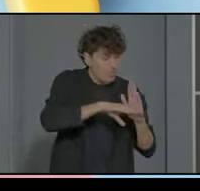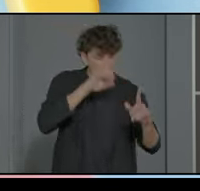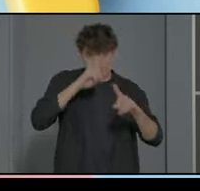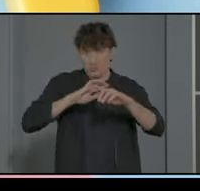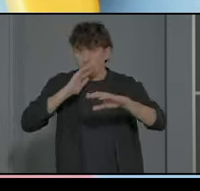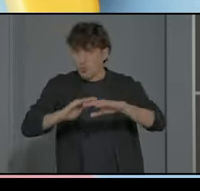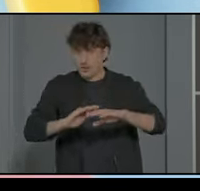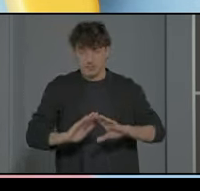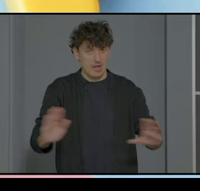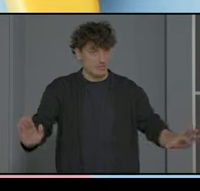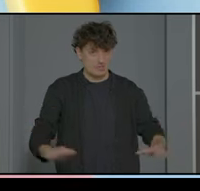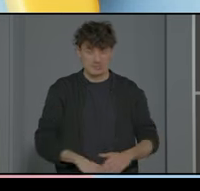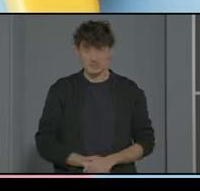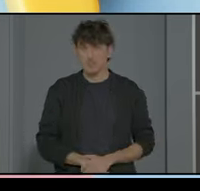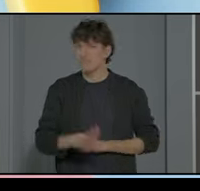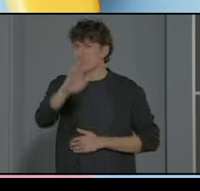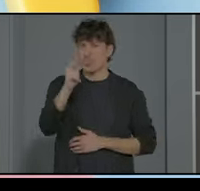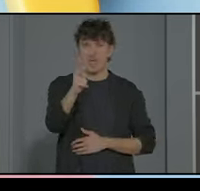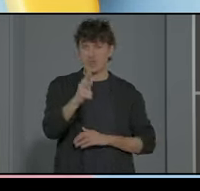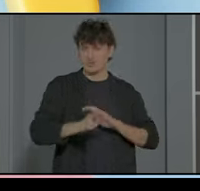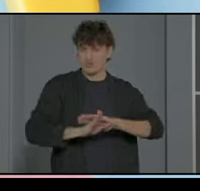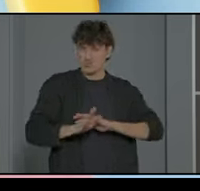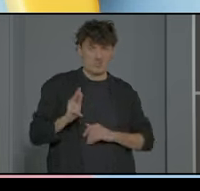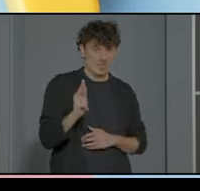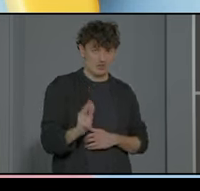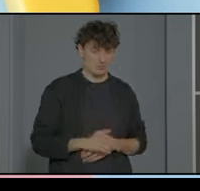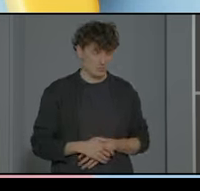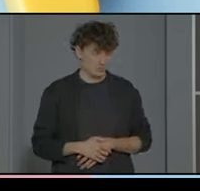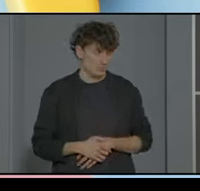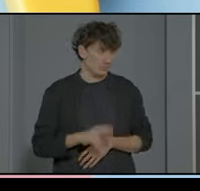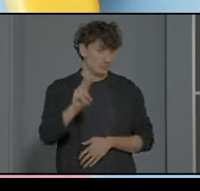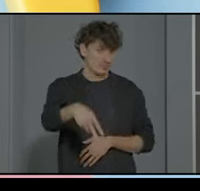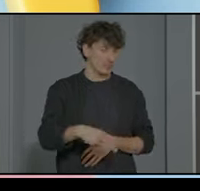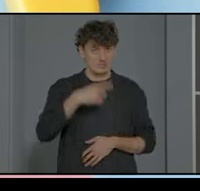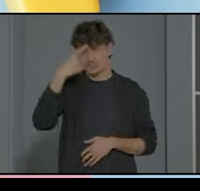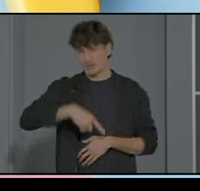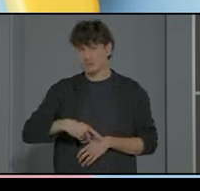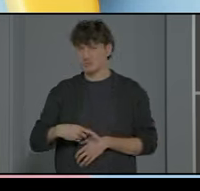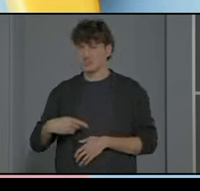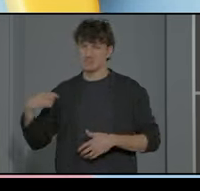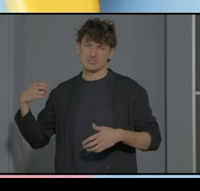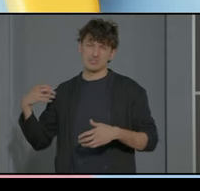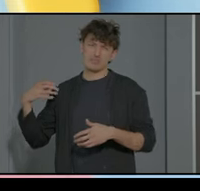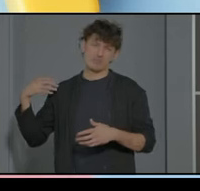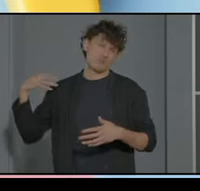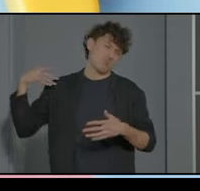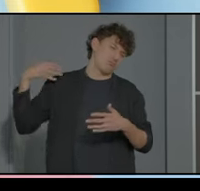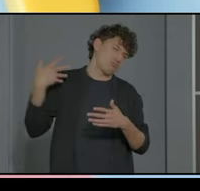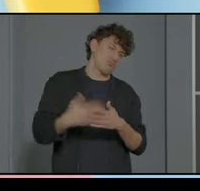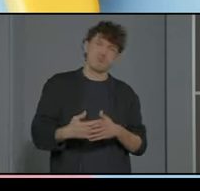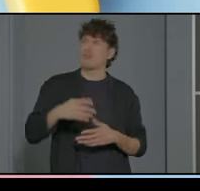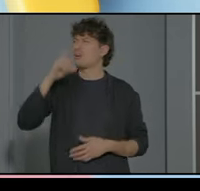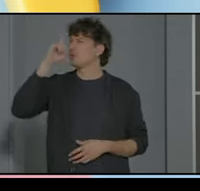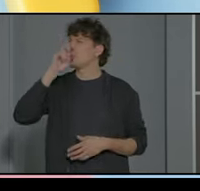pero no deja de ser un derecho sabemos que que lleva muchos años no no no desde